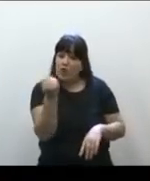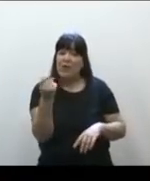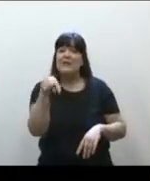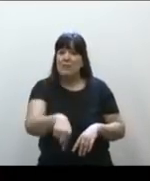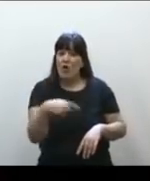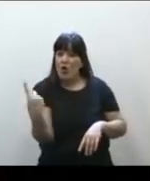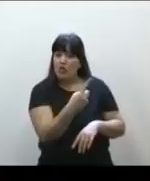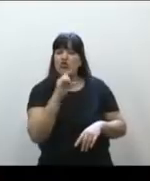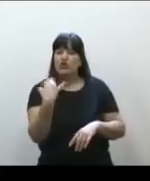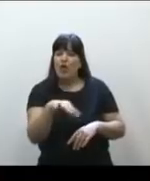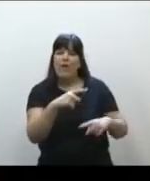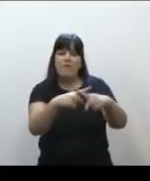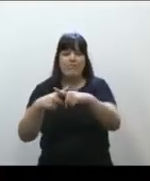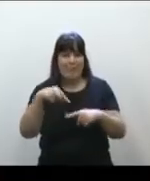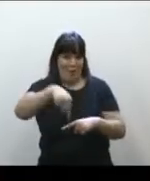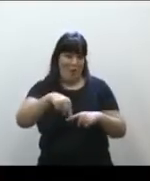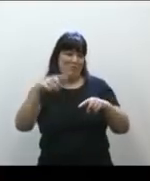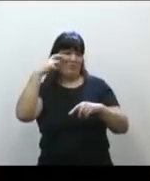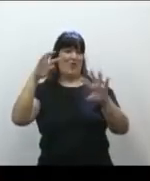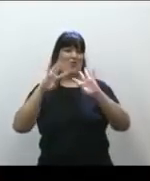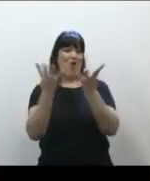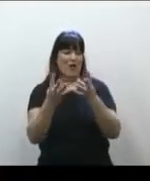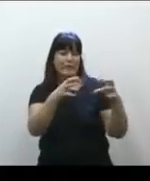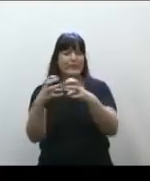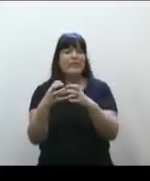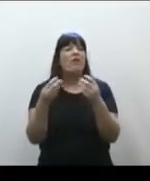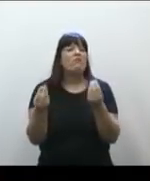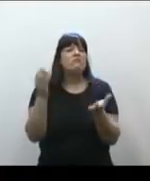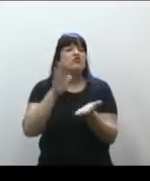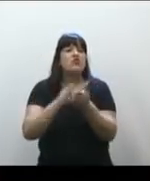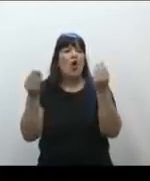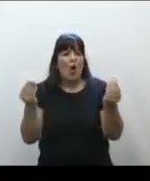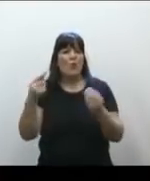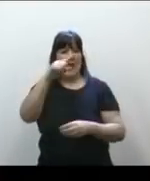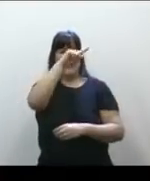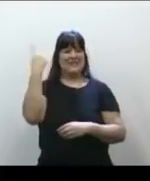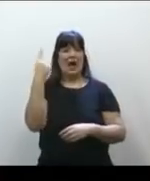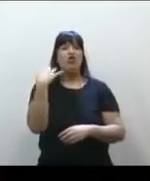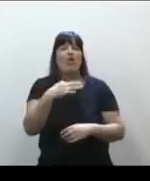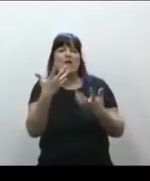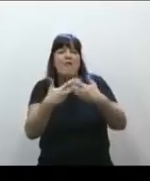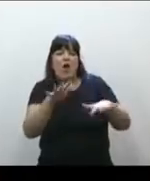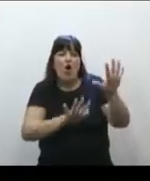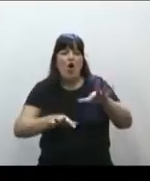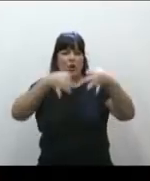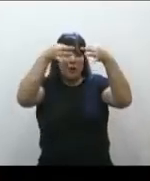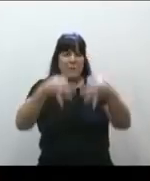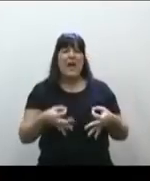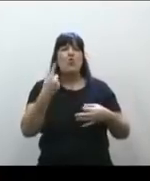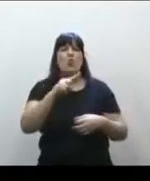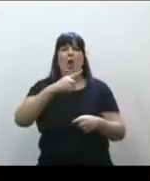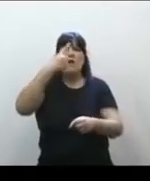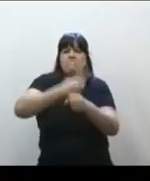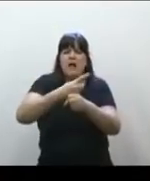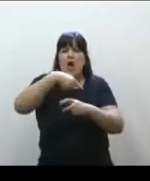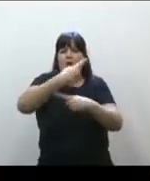argentinos en un lugar como este, también tiene que ver con un Estado ordenador que establezca cuáles son las prioridades y